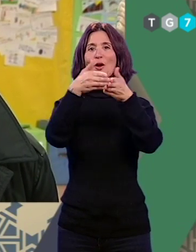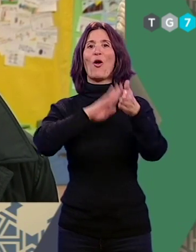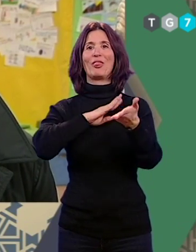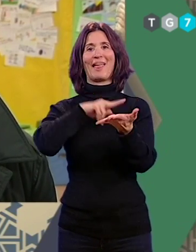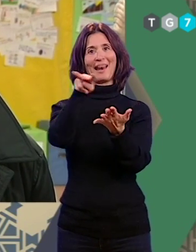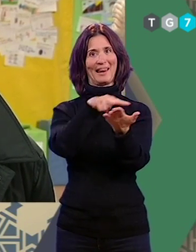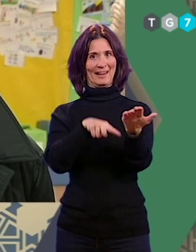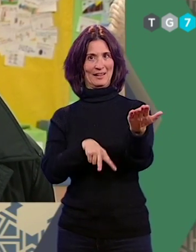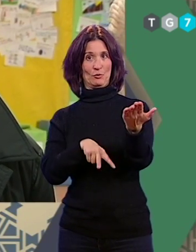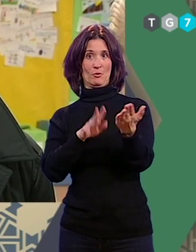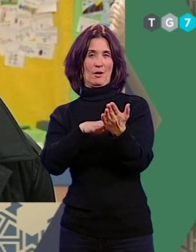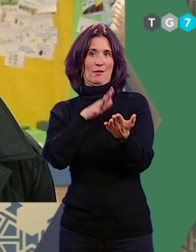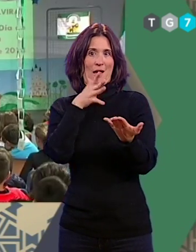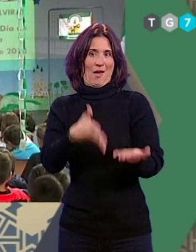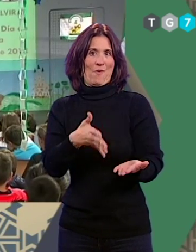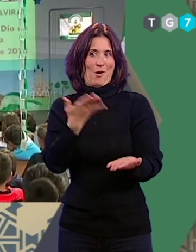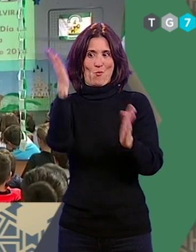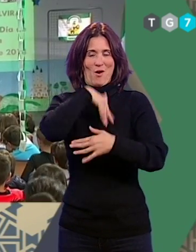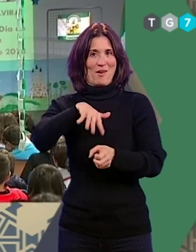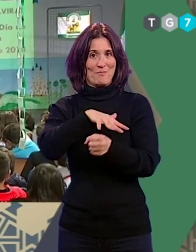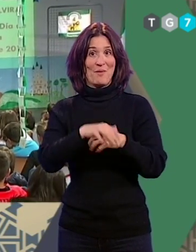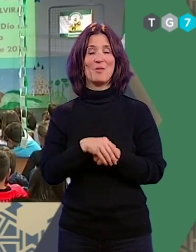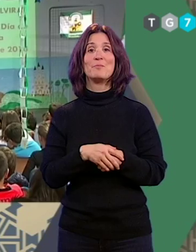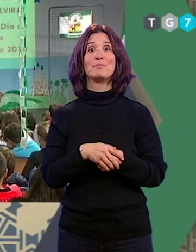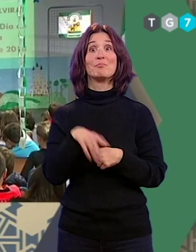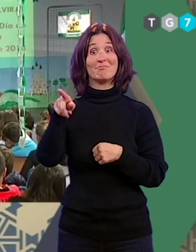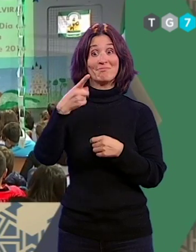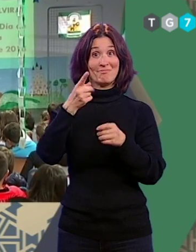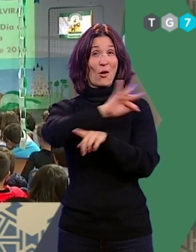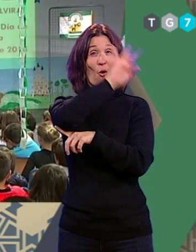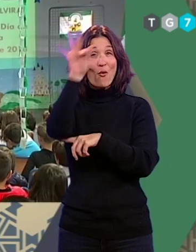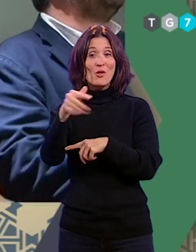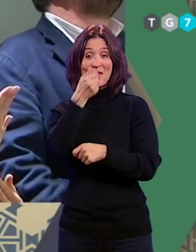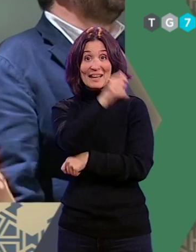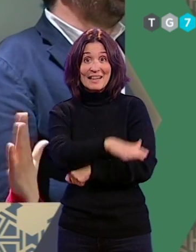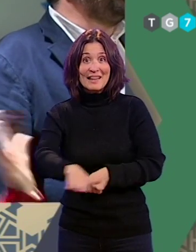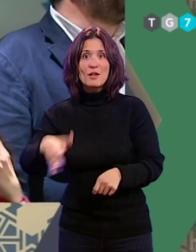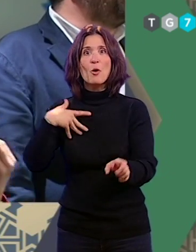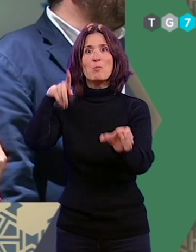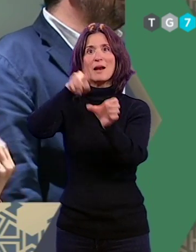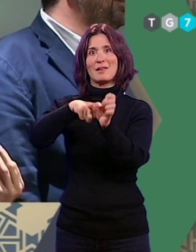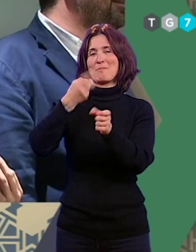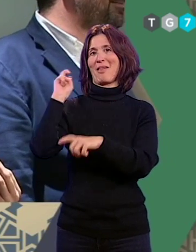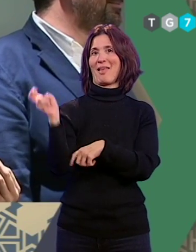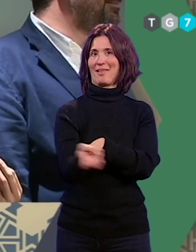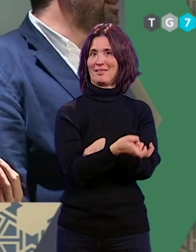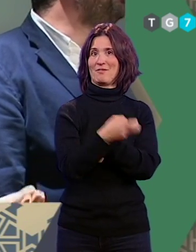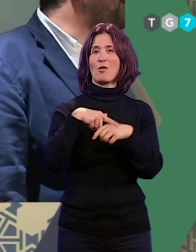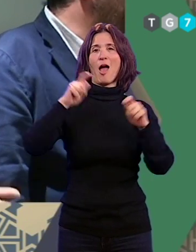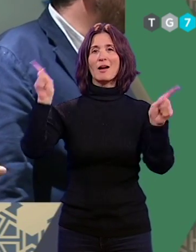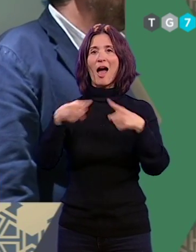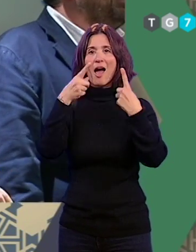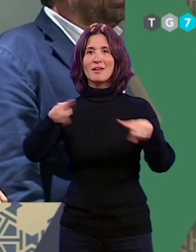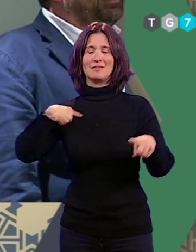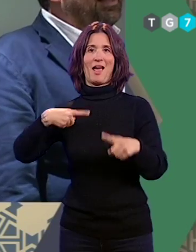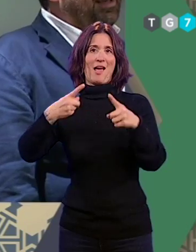rincón de la lectura, que lo tenemos en el patio. Una jornada en la que los más pequeños del colegio han participado en un acto, en el que se ha cantado